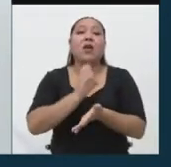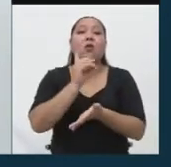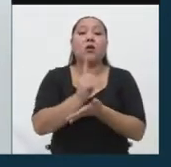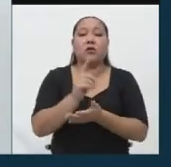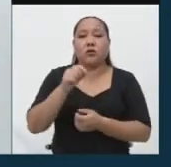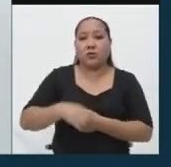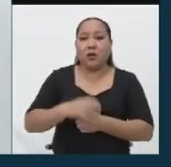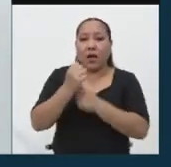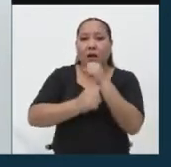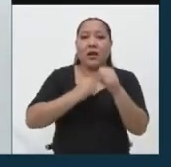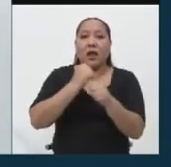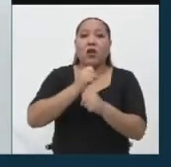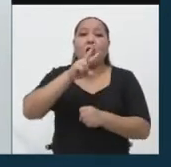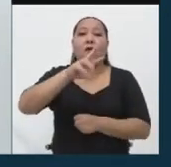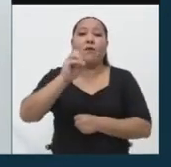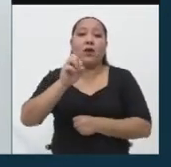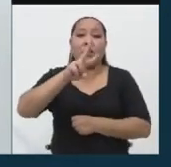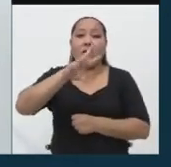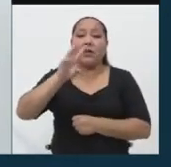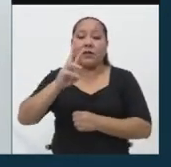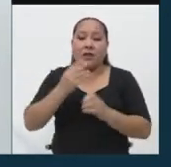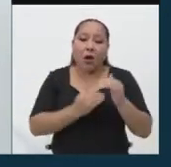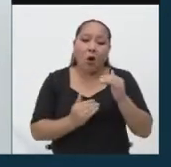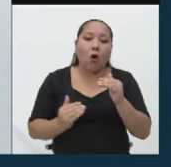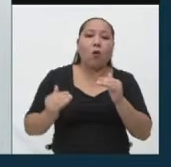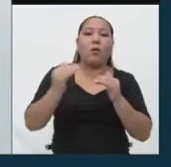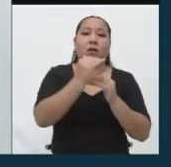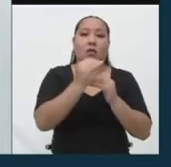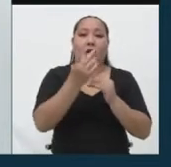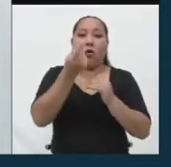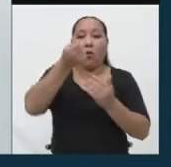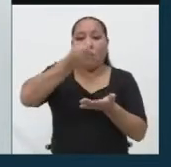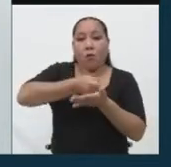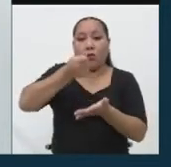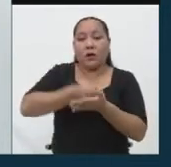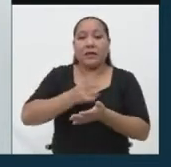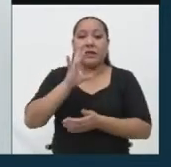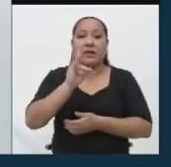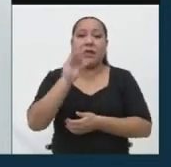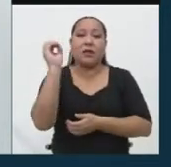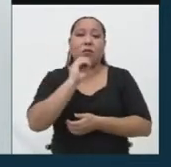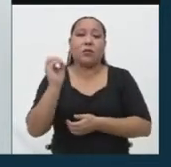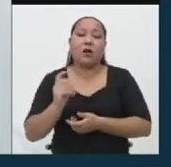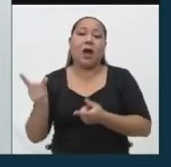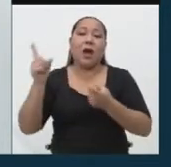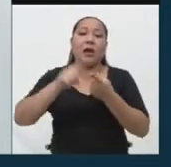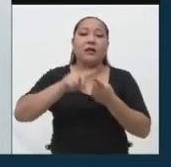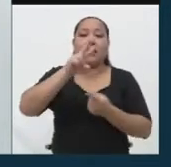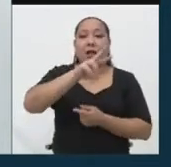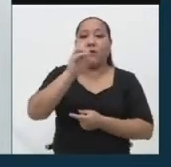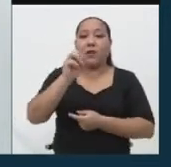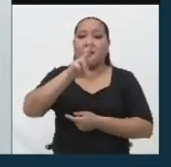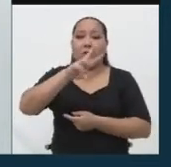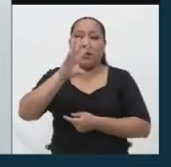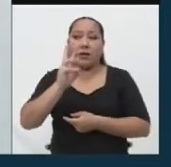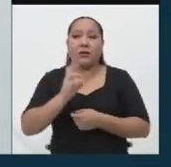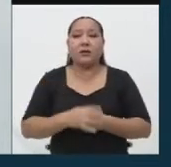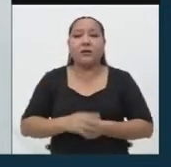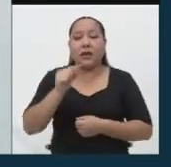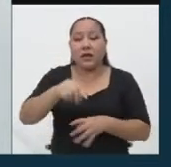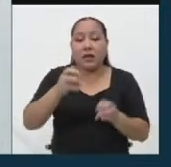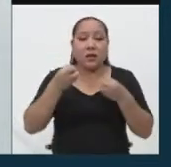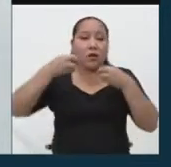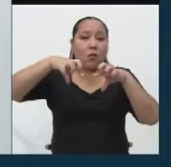debe seguir esto aumentando su presupuesto a un 7% hasta el 2026. En esta